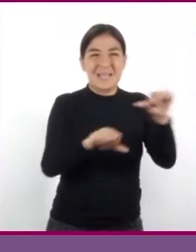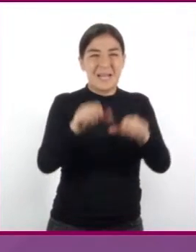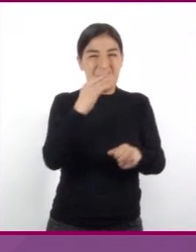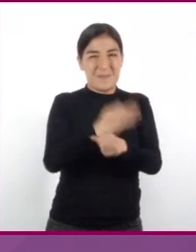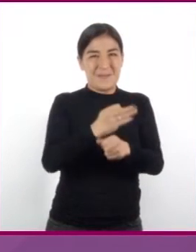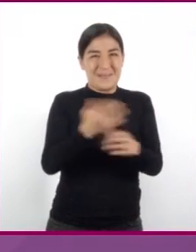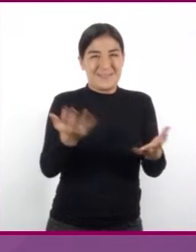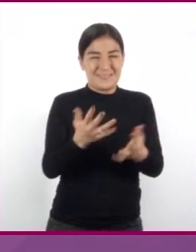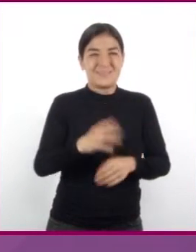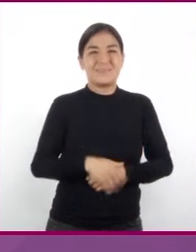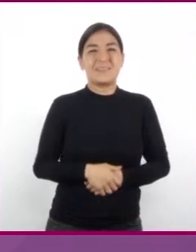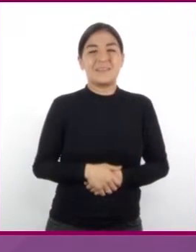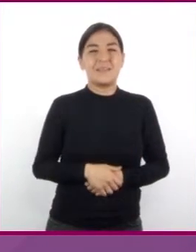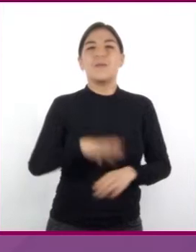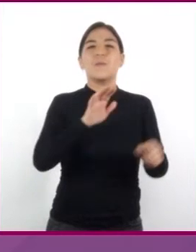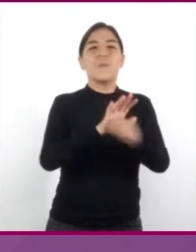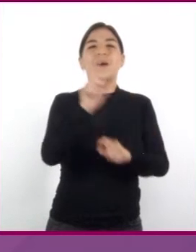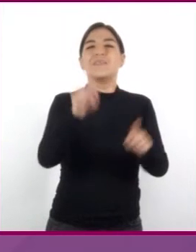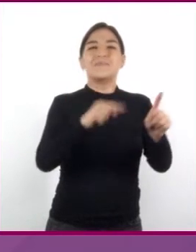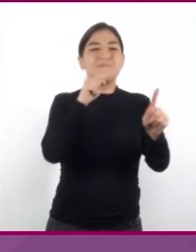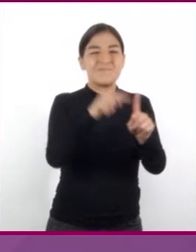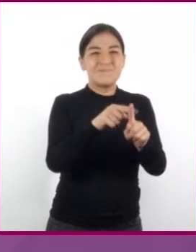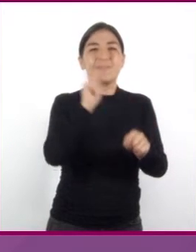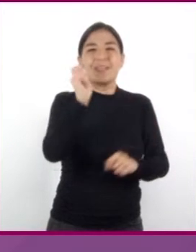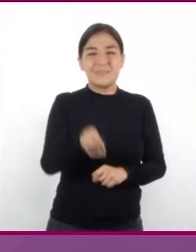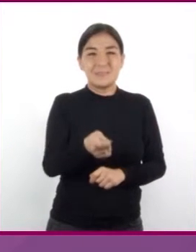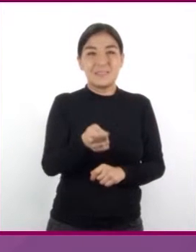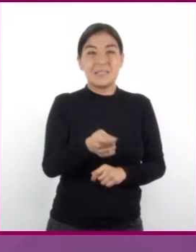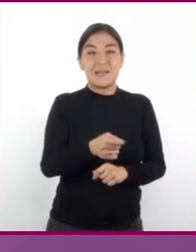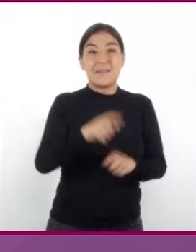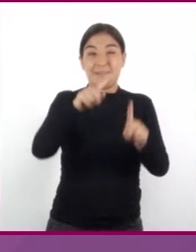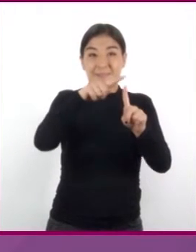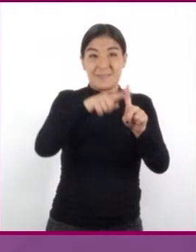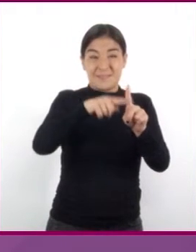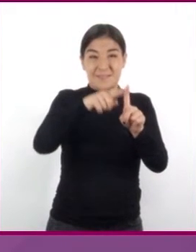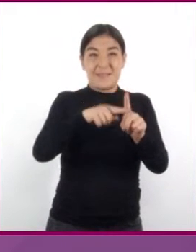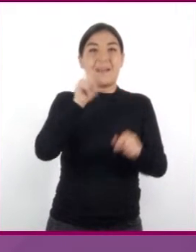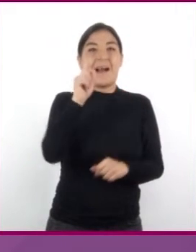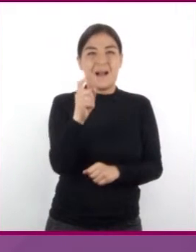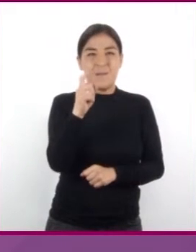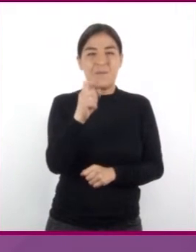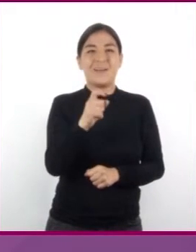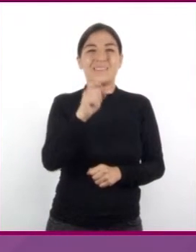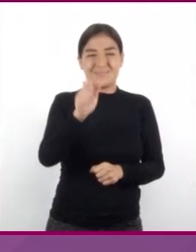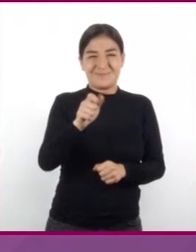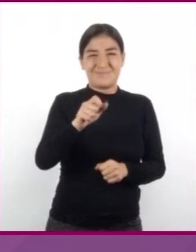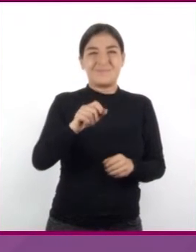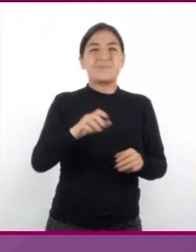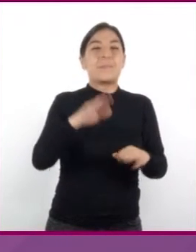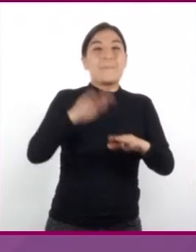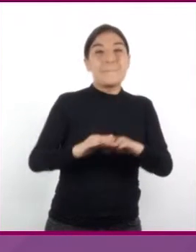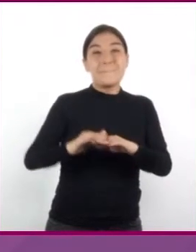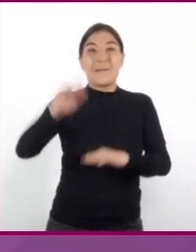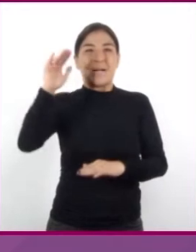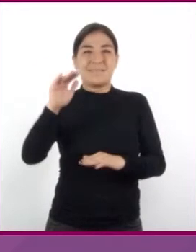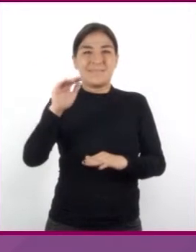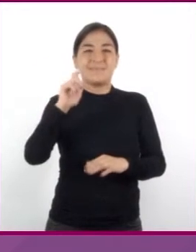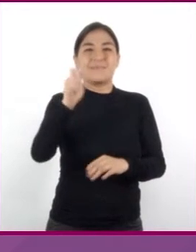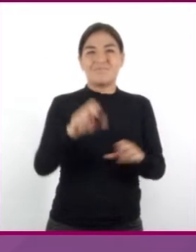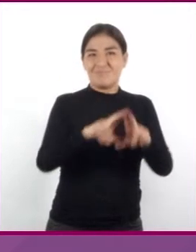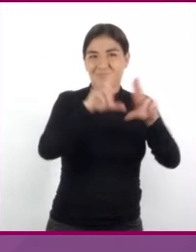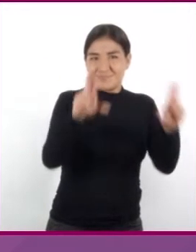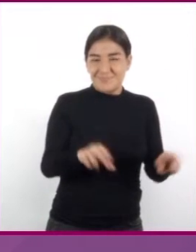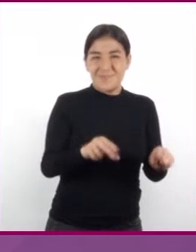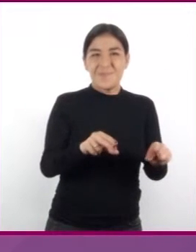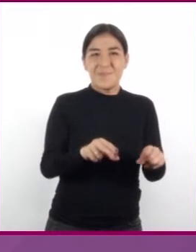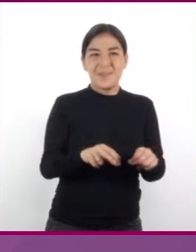Llegamos a la conclusión de que como la temperatura del agua líquida era mayor a la del hielo,